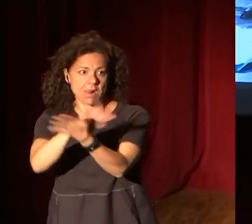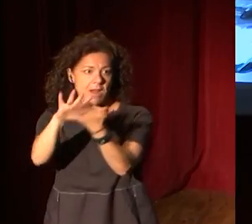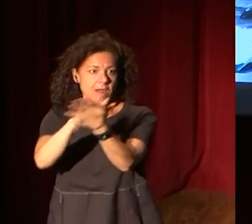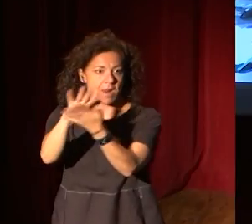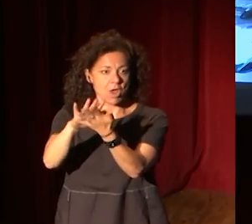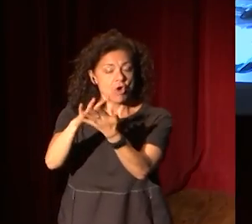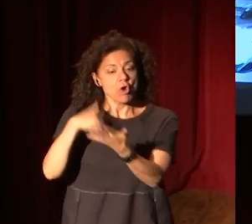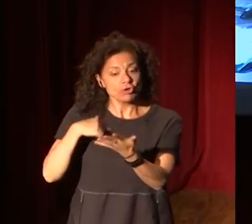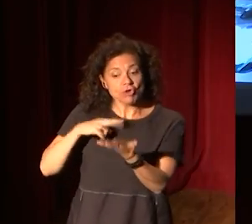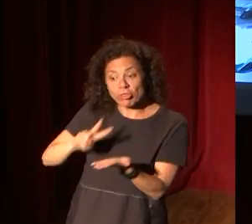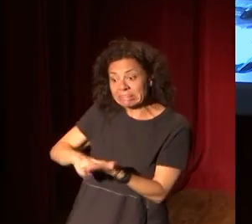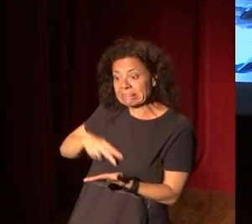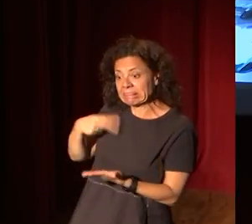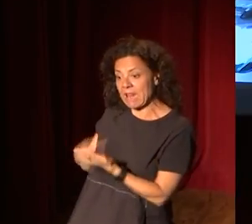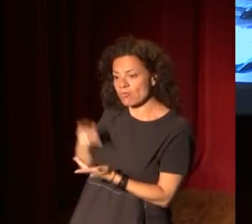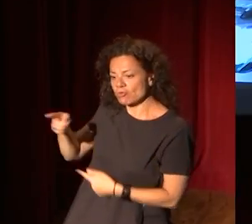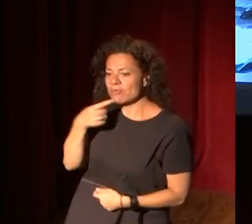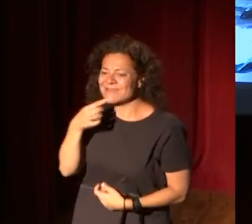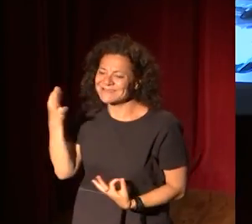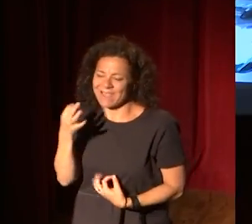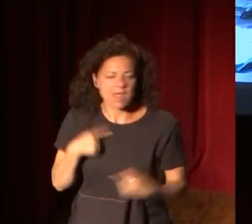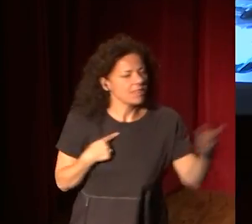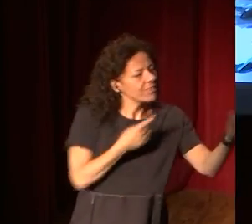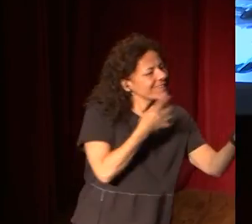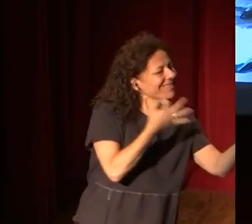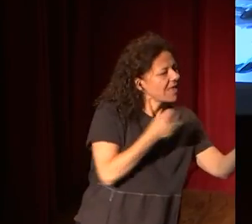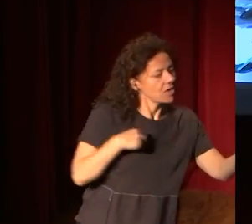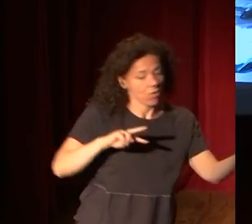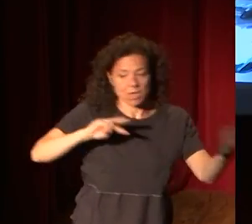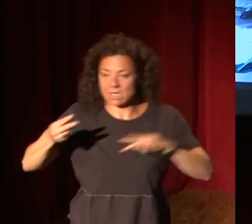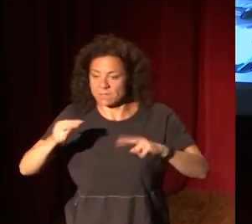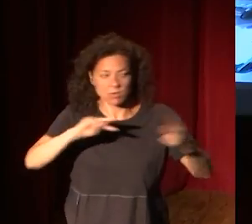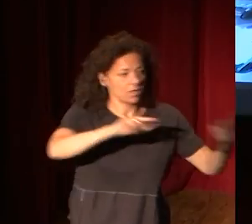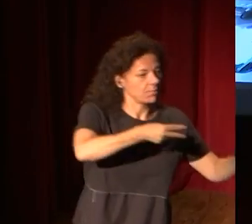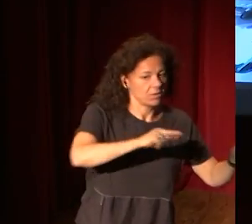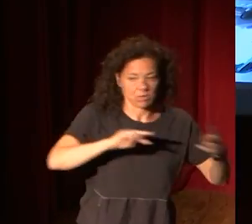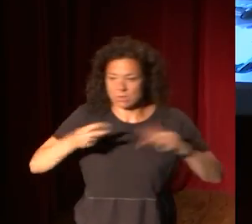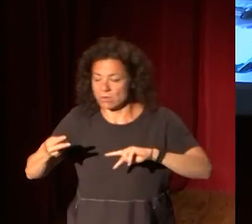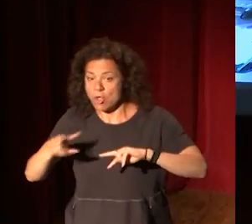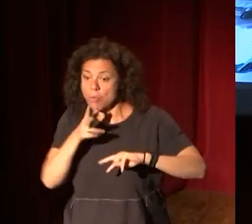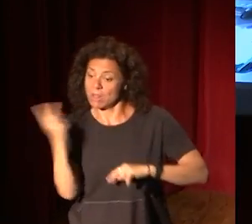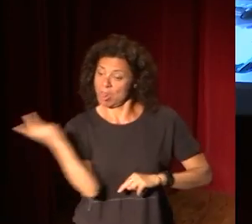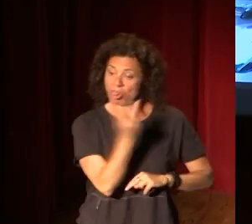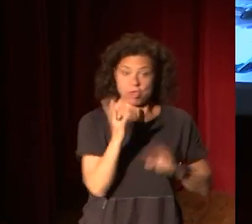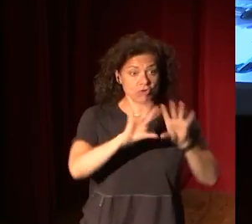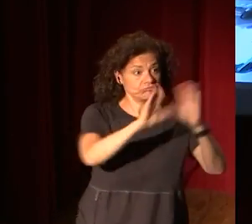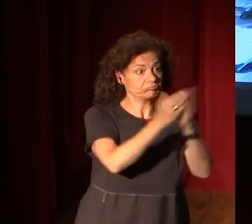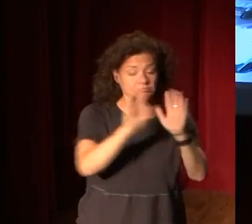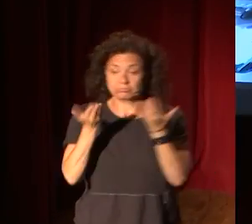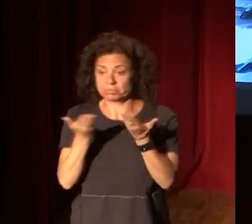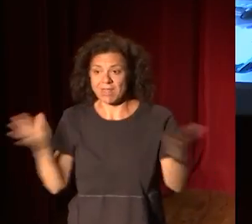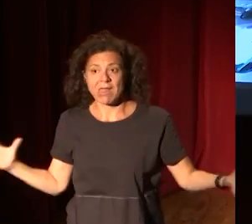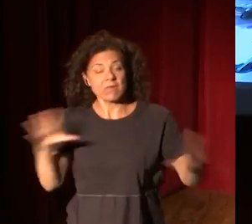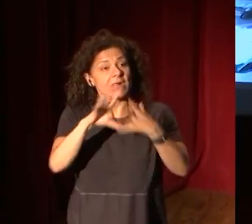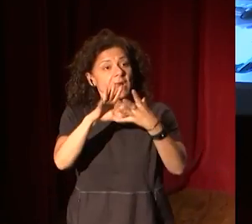Voy traduciendo lo que quiere decir uno y voy traduciendo lo que quiere decir otro. Y porque entre los dos mundos no se quieren